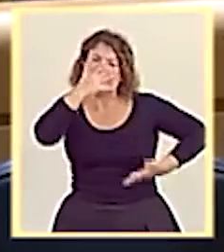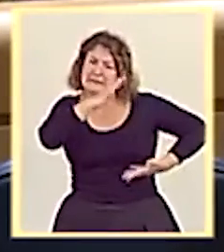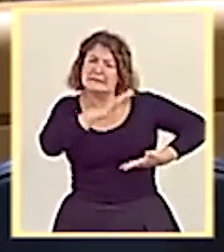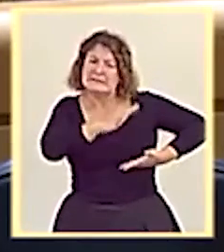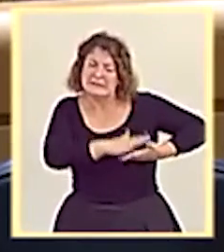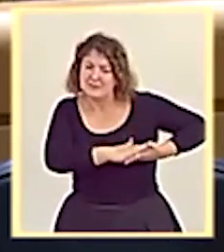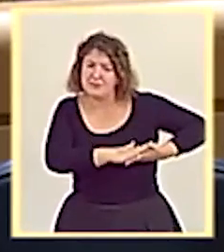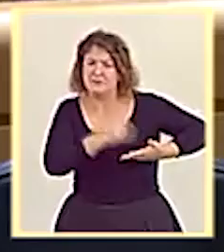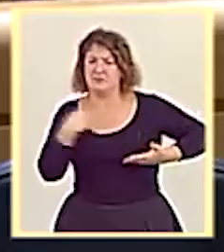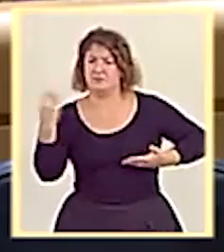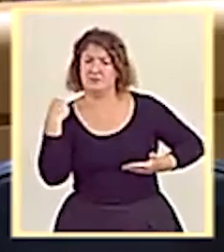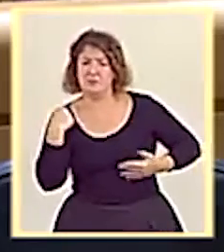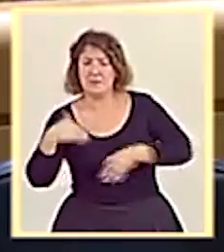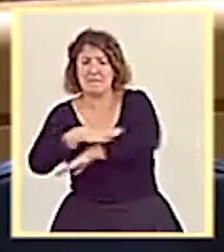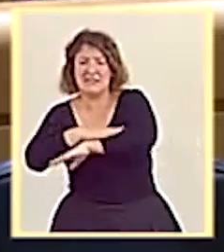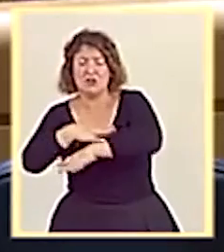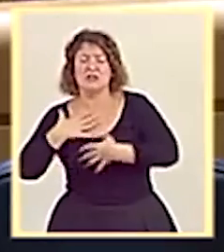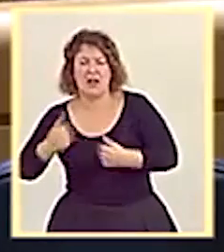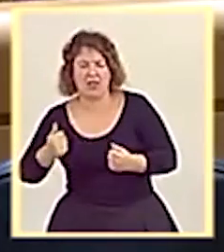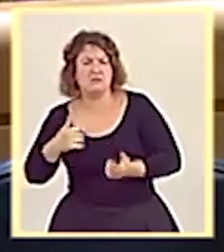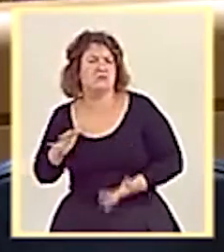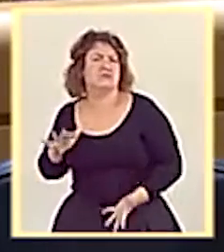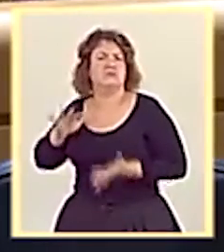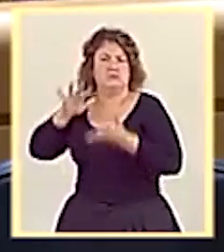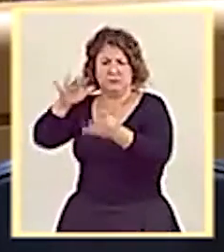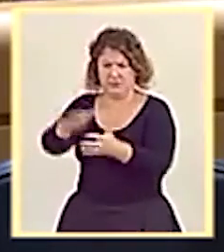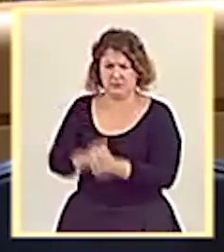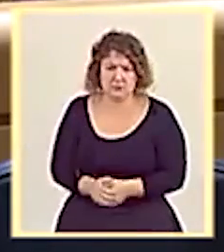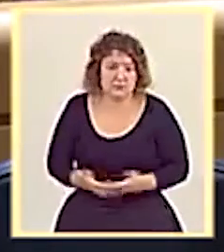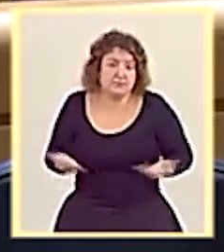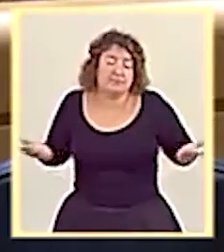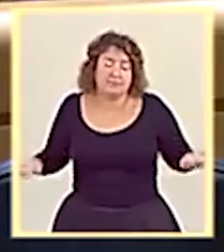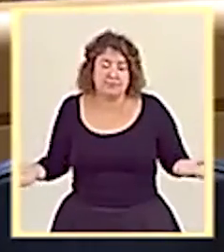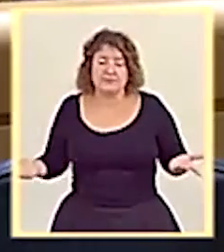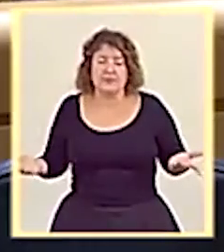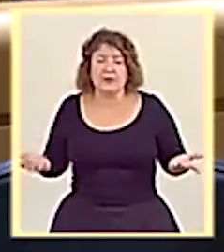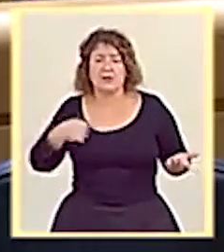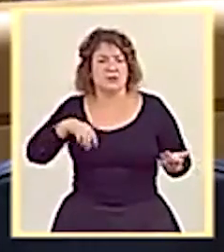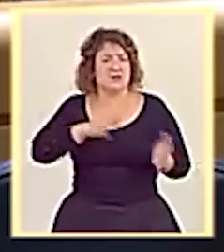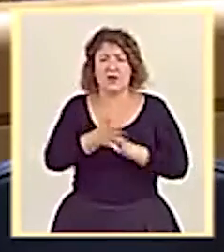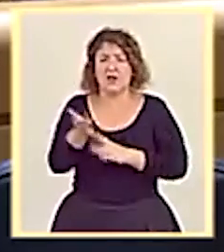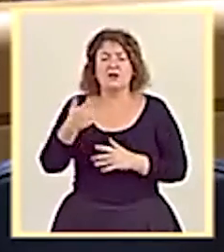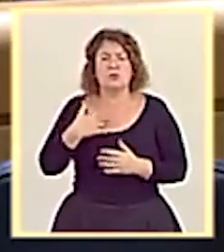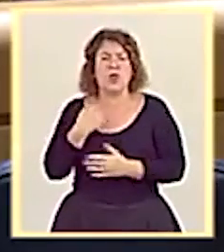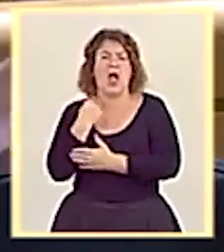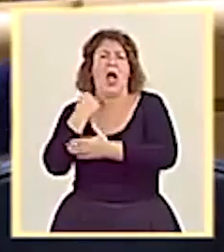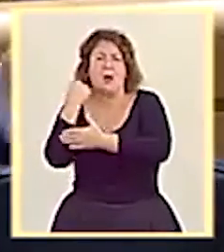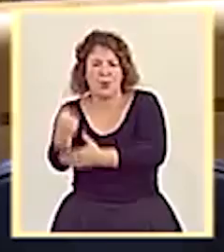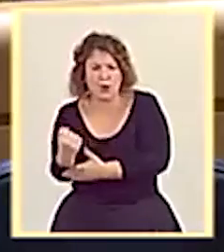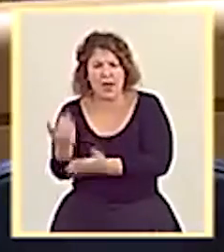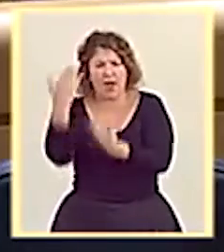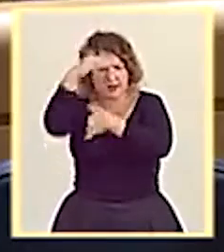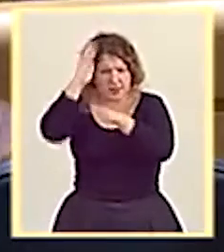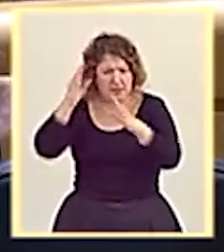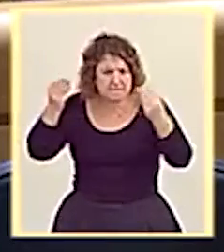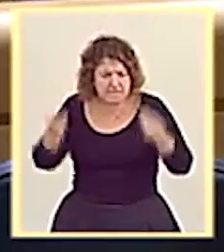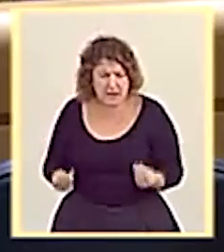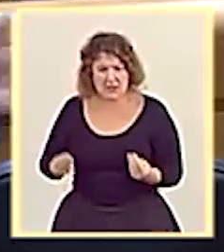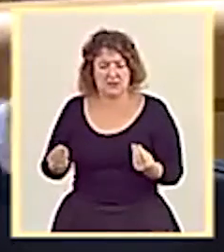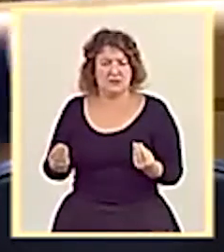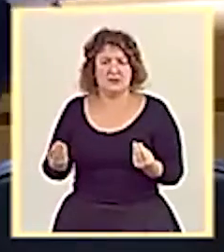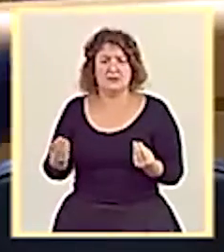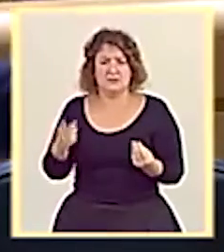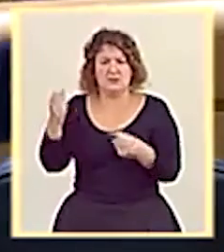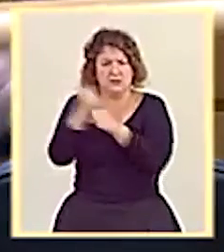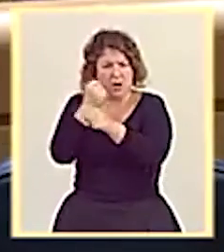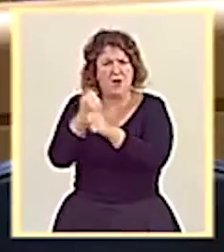solicitado el Ministerio de Sanidad, han recibido el material que han solicitado. Es decir, hemos podido atenderles y apoyarles en lo que el trabajo que ellas